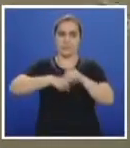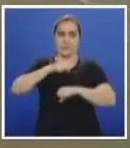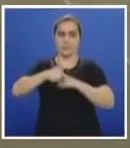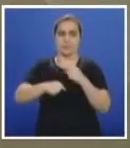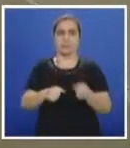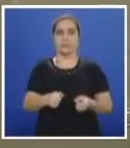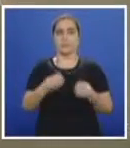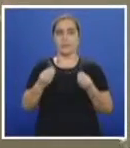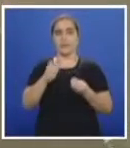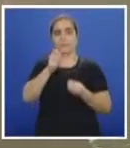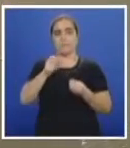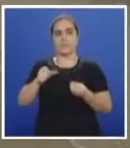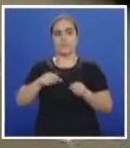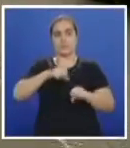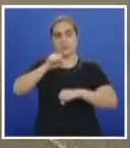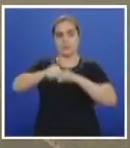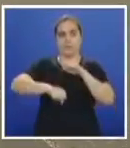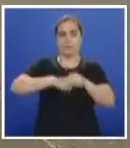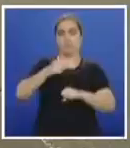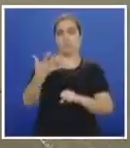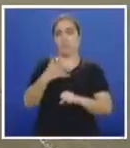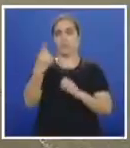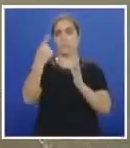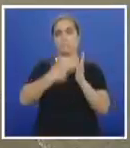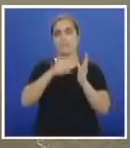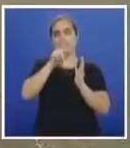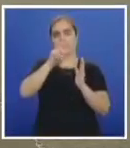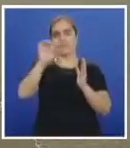biciusuarios registrados cerca de los 1.600.